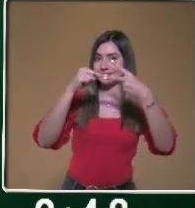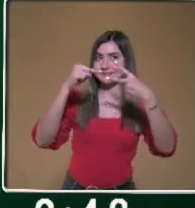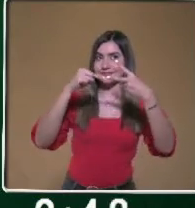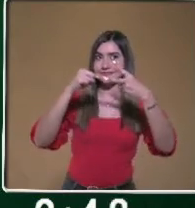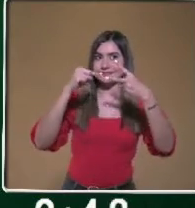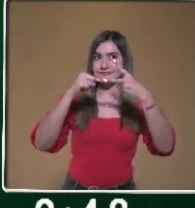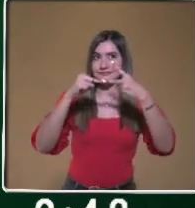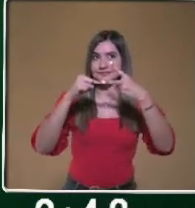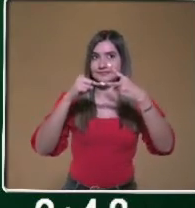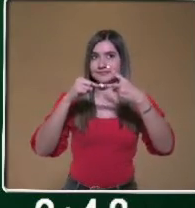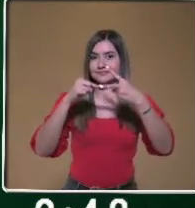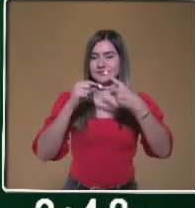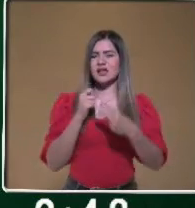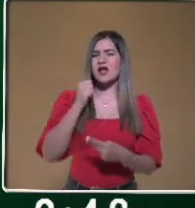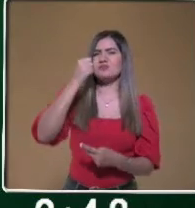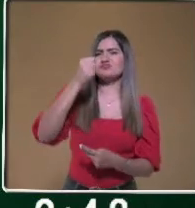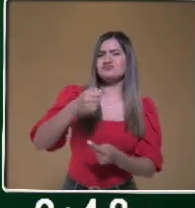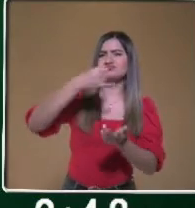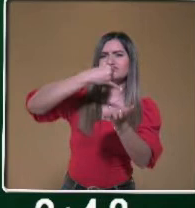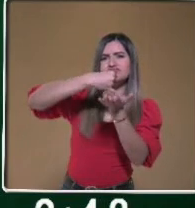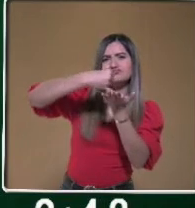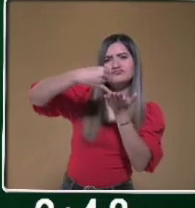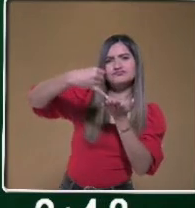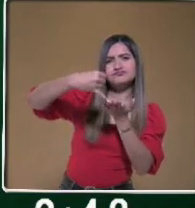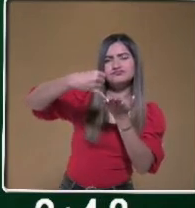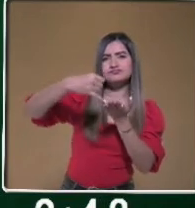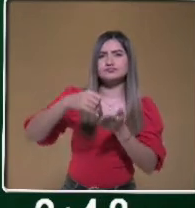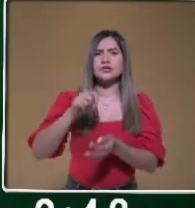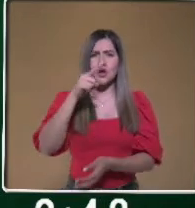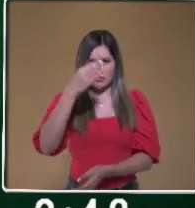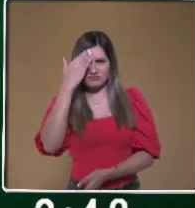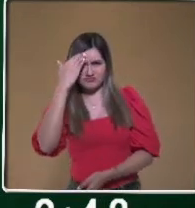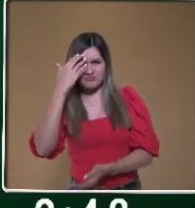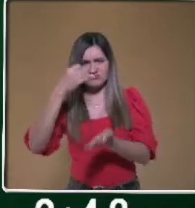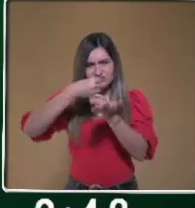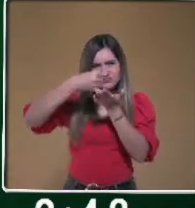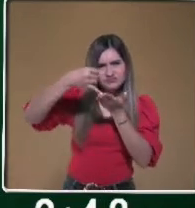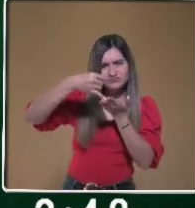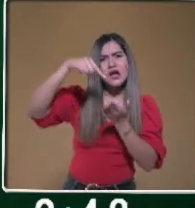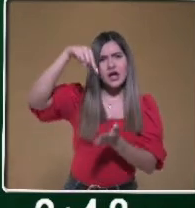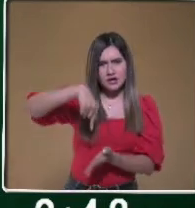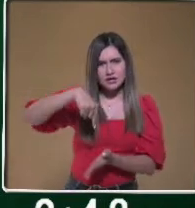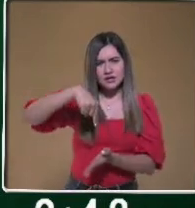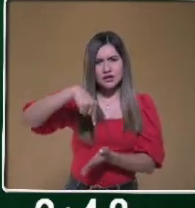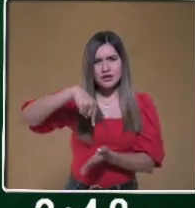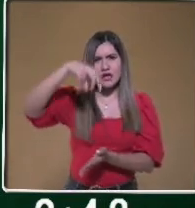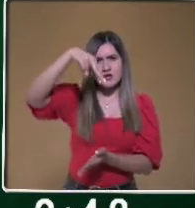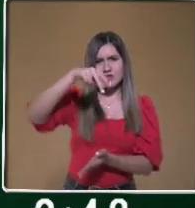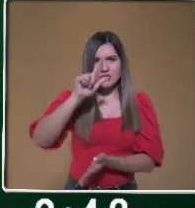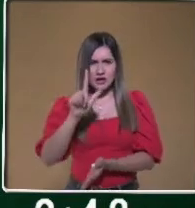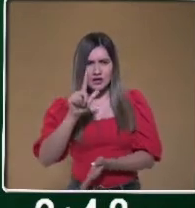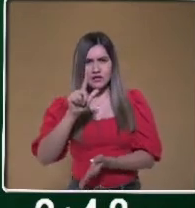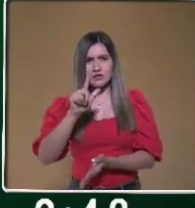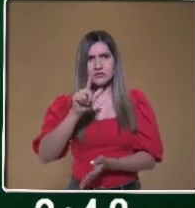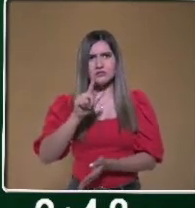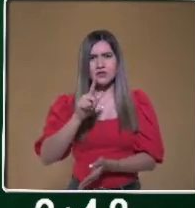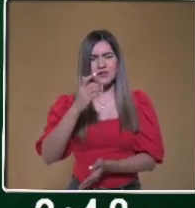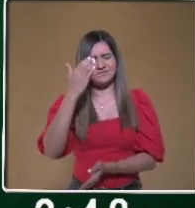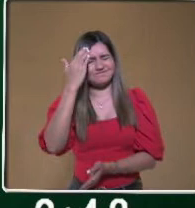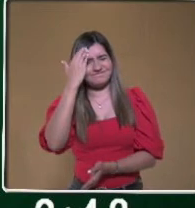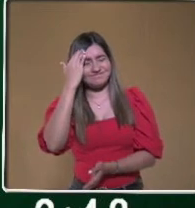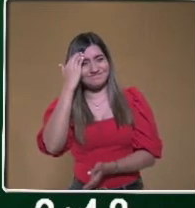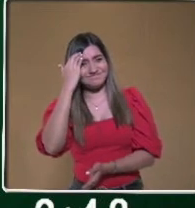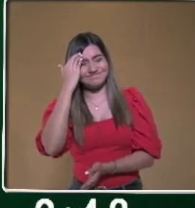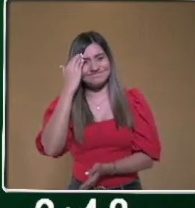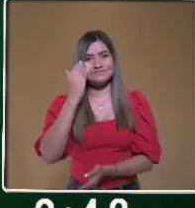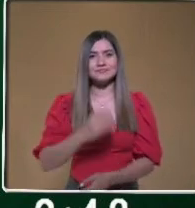sería, ¿qué es la agricultura? ¿Ustedes conocen la agricultura? Aquí en Nuevo León, en la zona centro, no la conocen tanto.